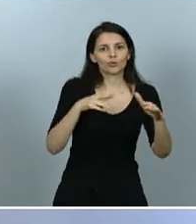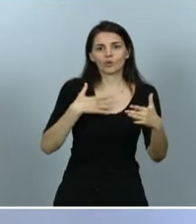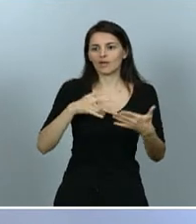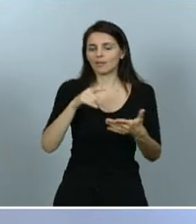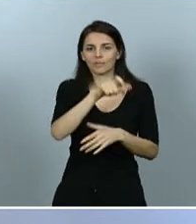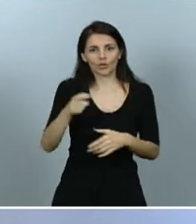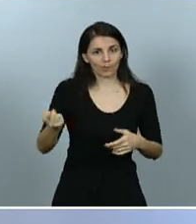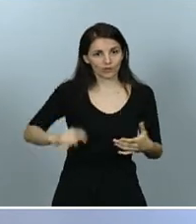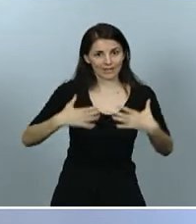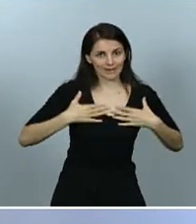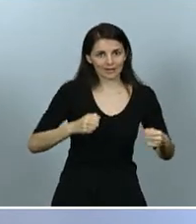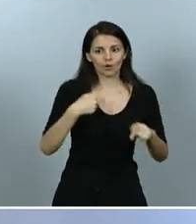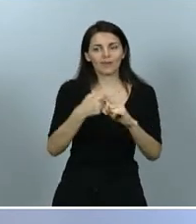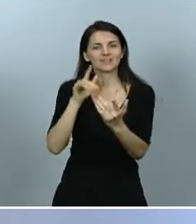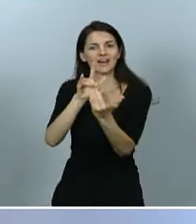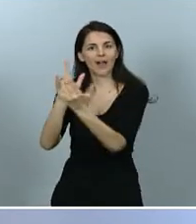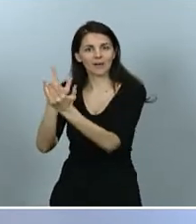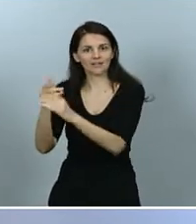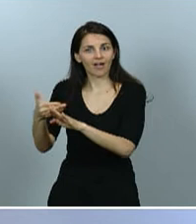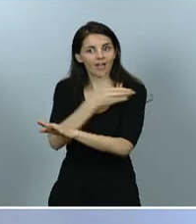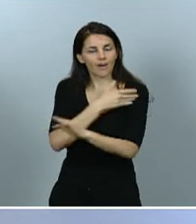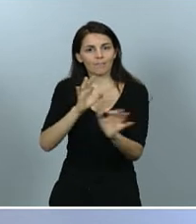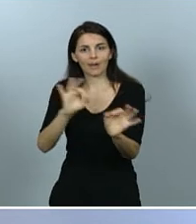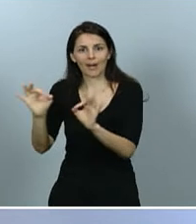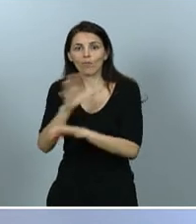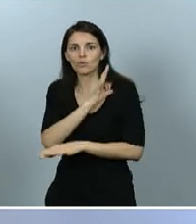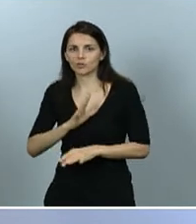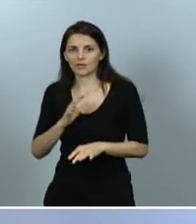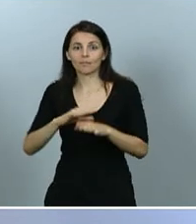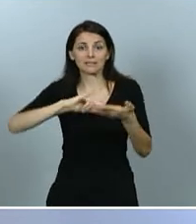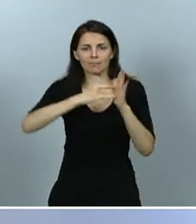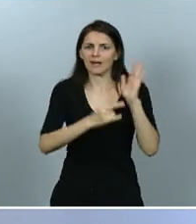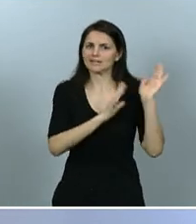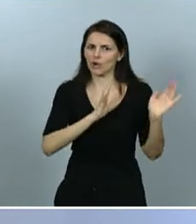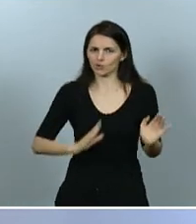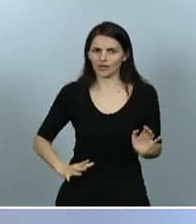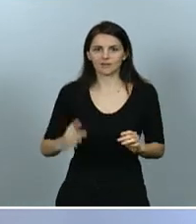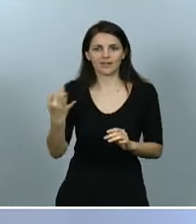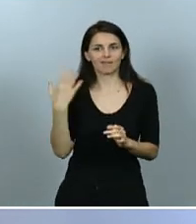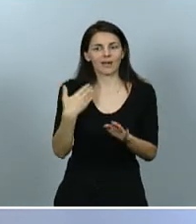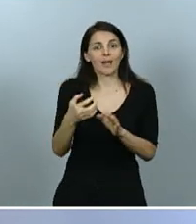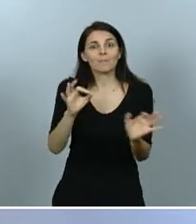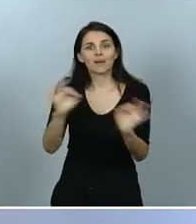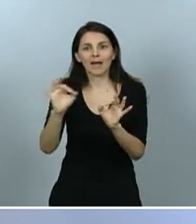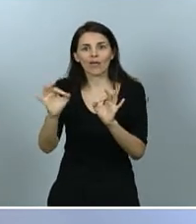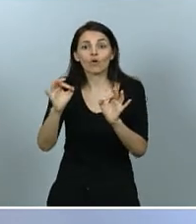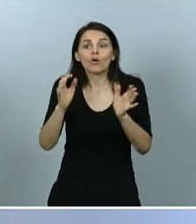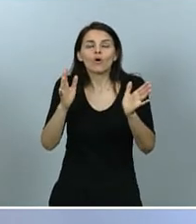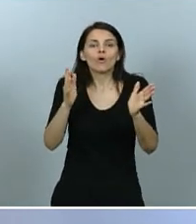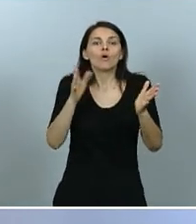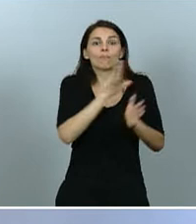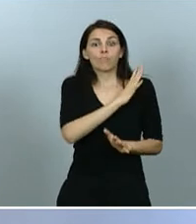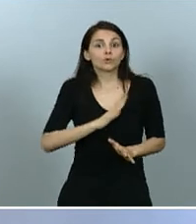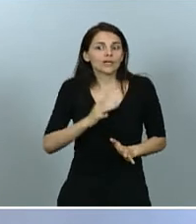camas que hay que tener preparados y los planes de contingencia que hay que tener preparados en un periodo breve de tiempo poder